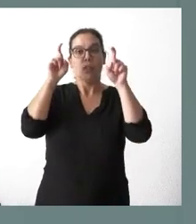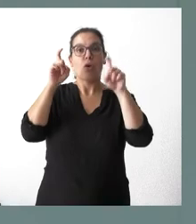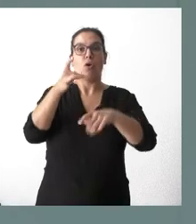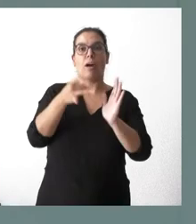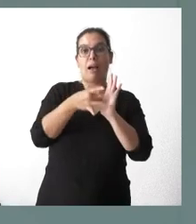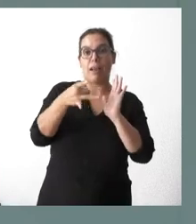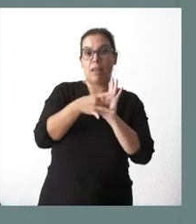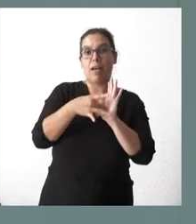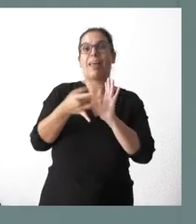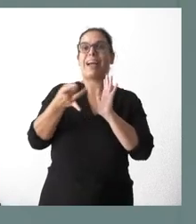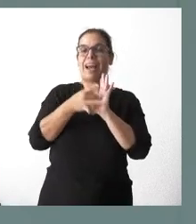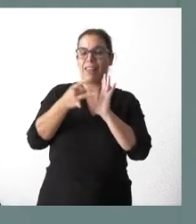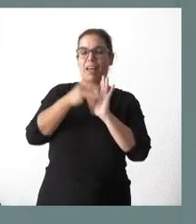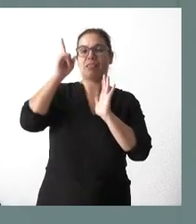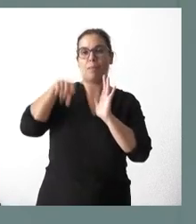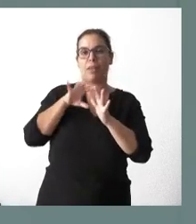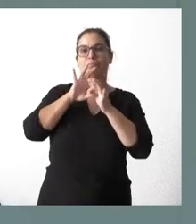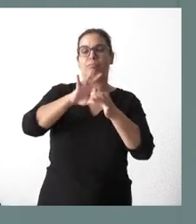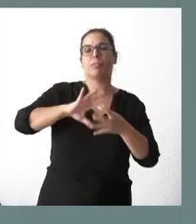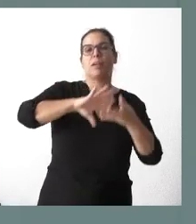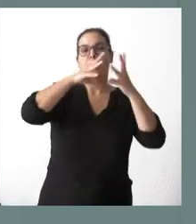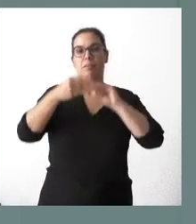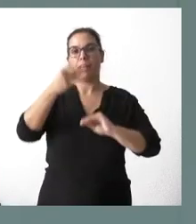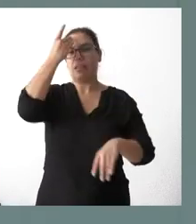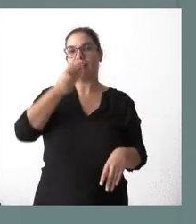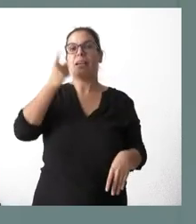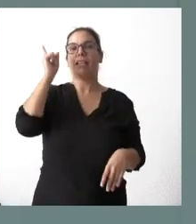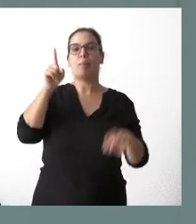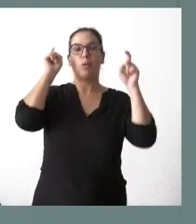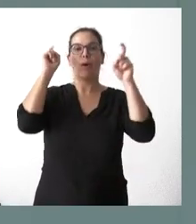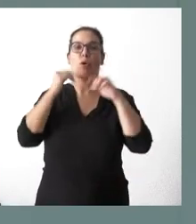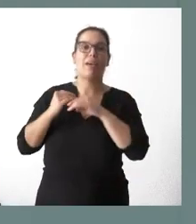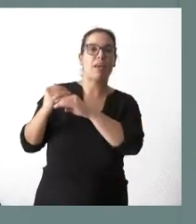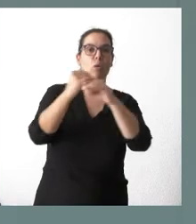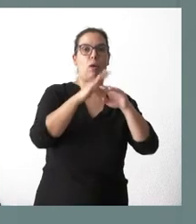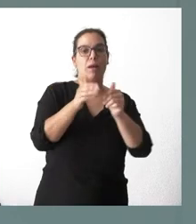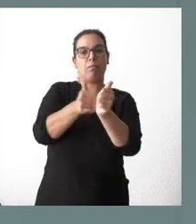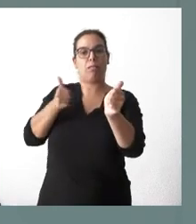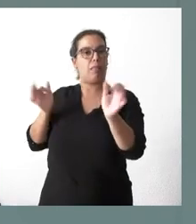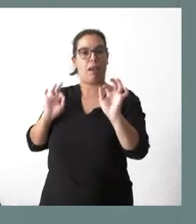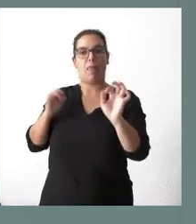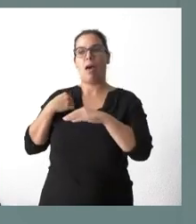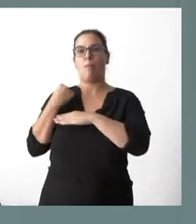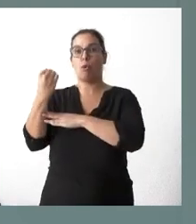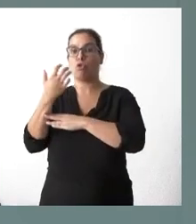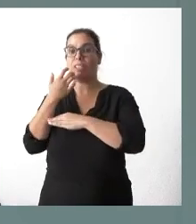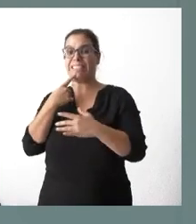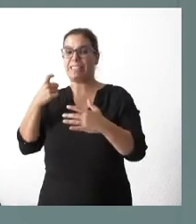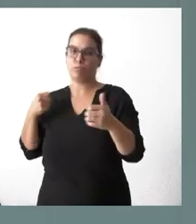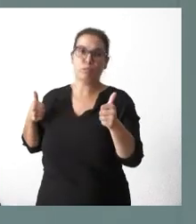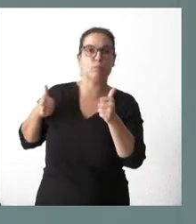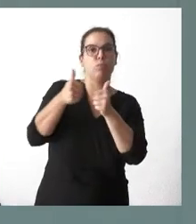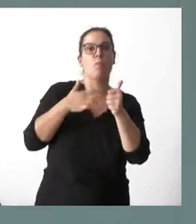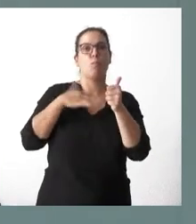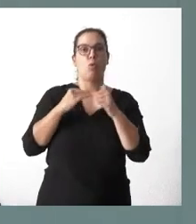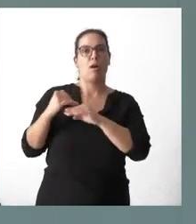la calidad, incluyo la digitalización. Y una educación de equidad. Y, por tanto, que no deje nadie atrás y que apoye a las personas con más dificultades y